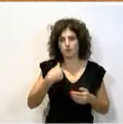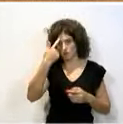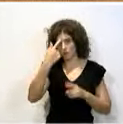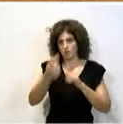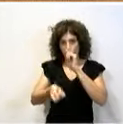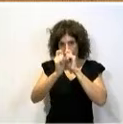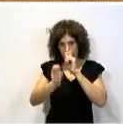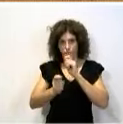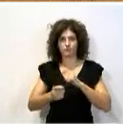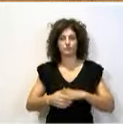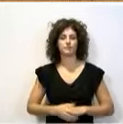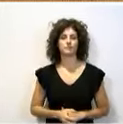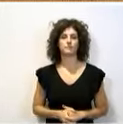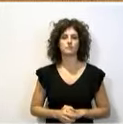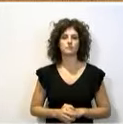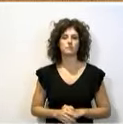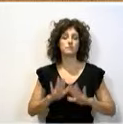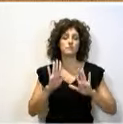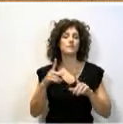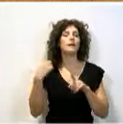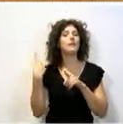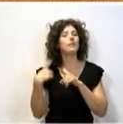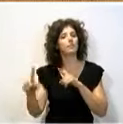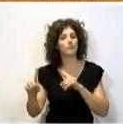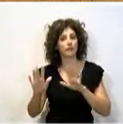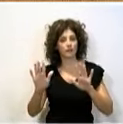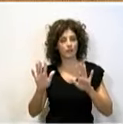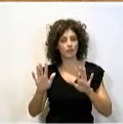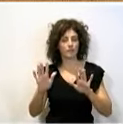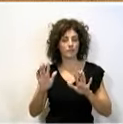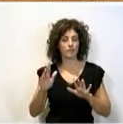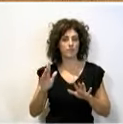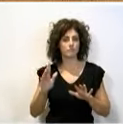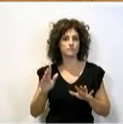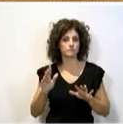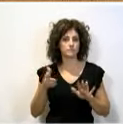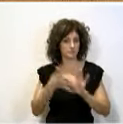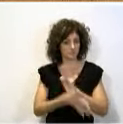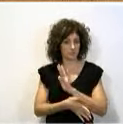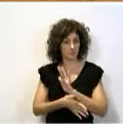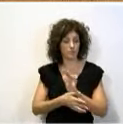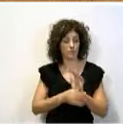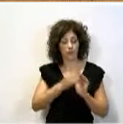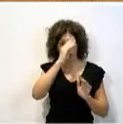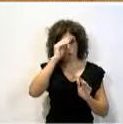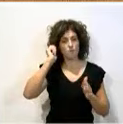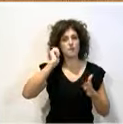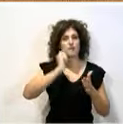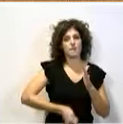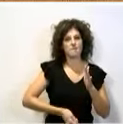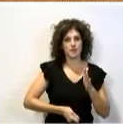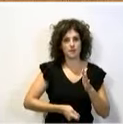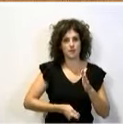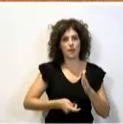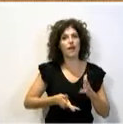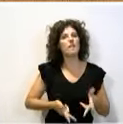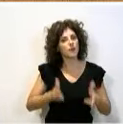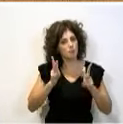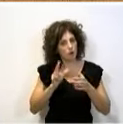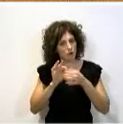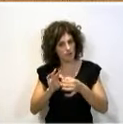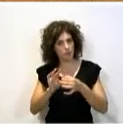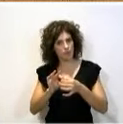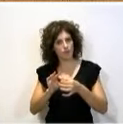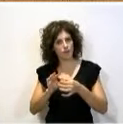y fuego. Pero la diferencia, la diferencia y tiene que ver con la amnistía y tiene que ver con la democracia y tiene que ver con la